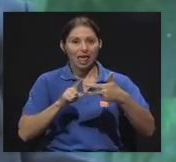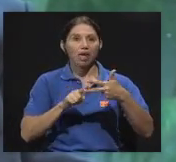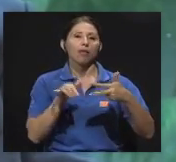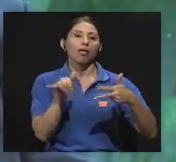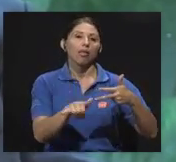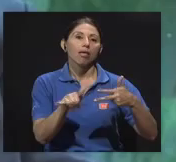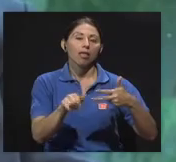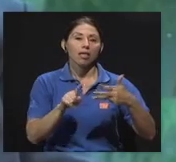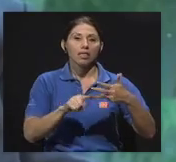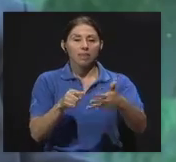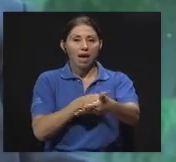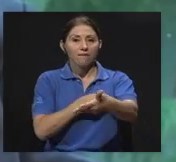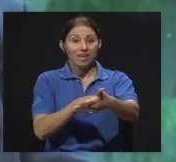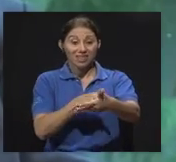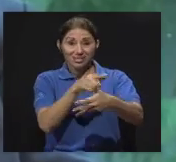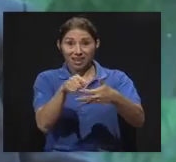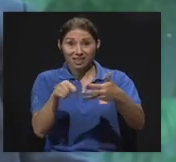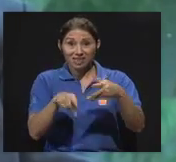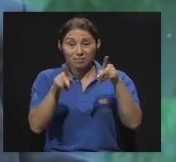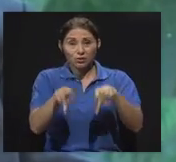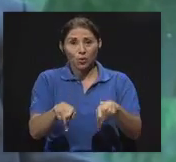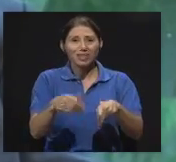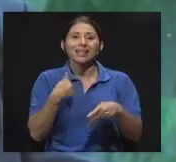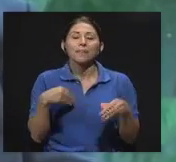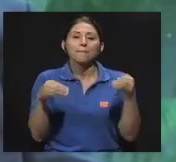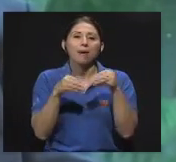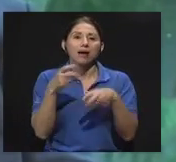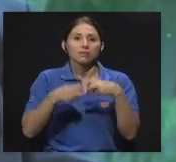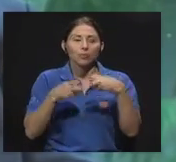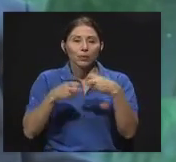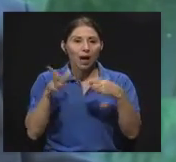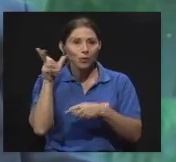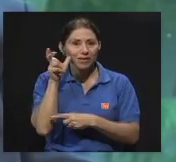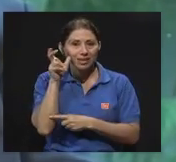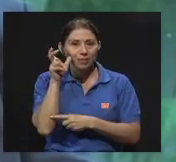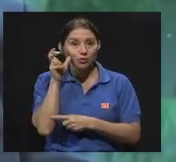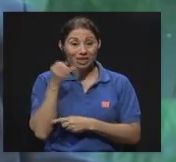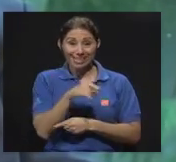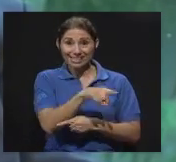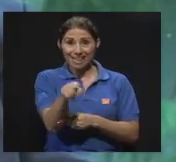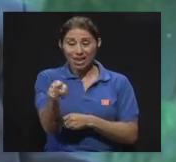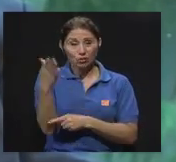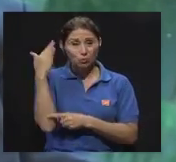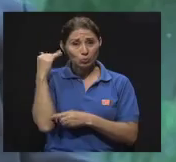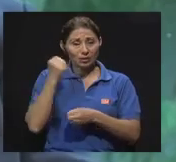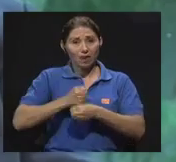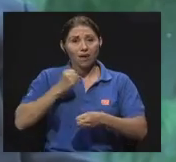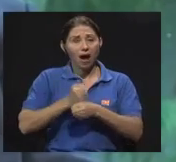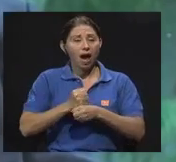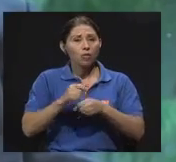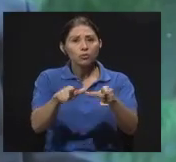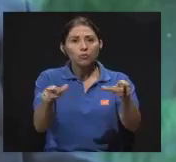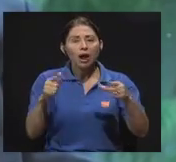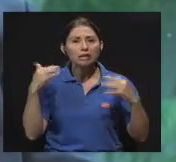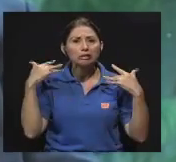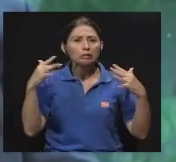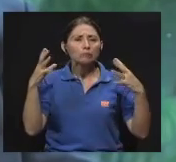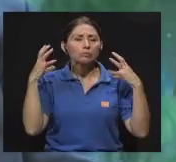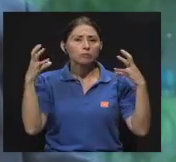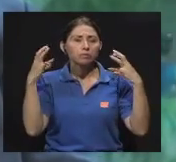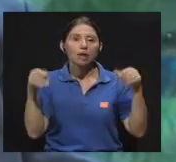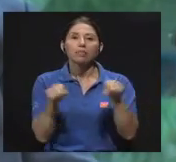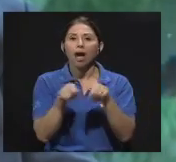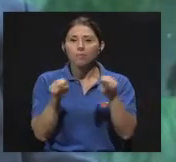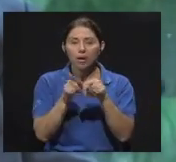diabetes, entonces esas personas son mucho más propensas a trastornos auditivos, y si han trabajado en ambientes ruidosos también, el ruido no